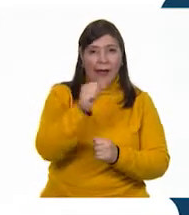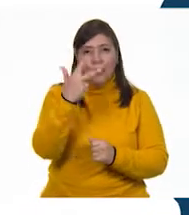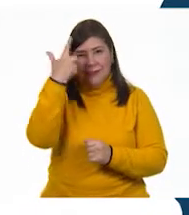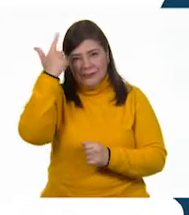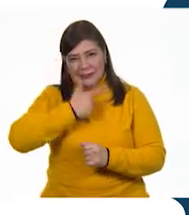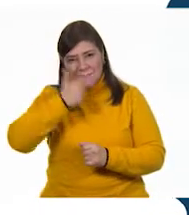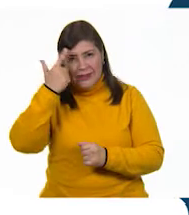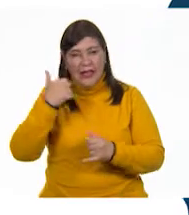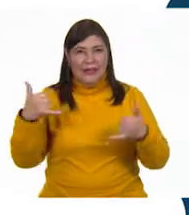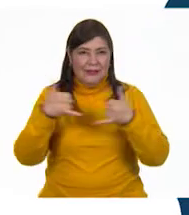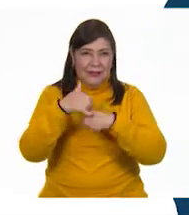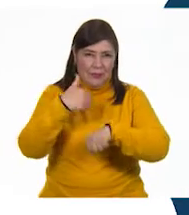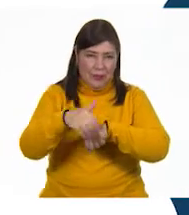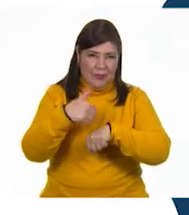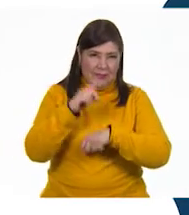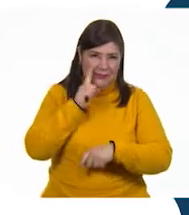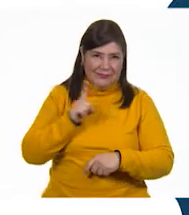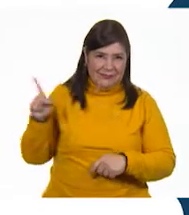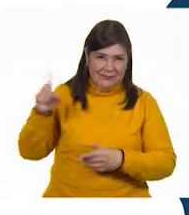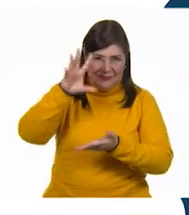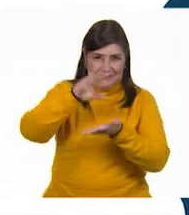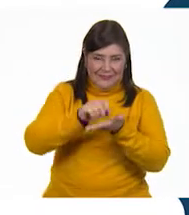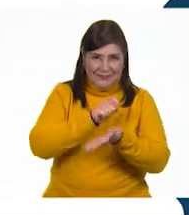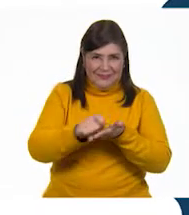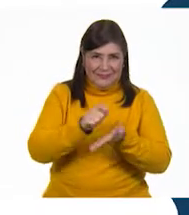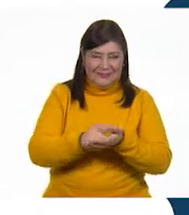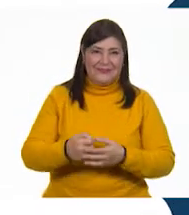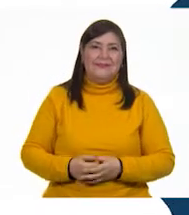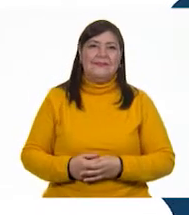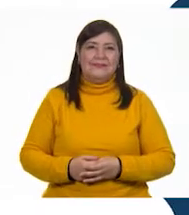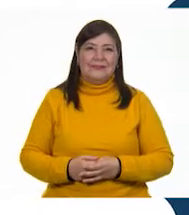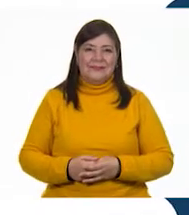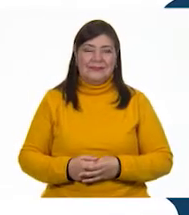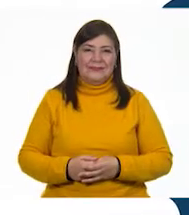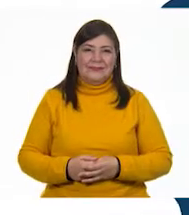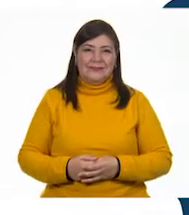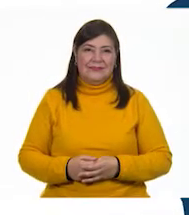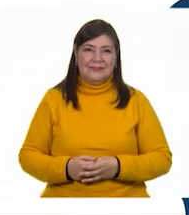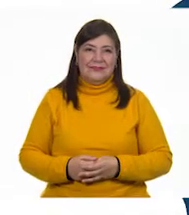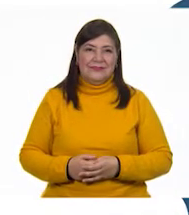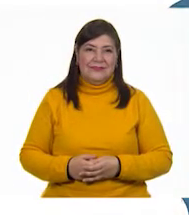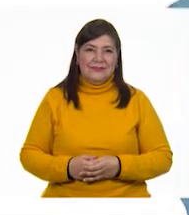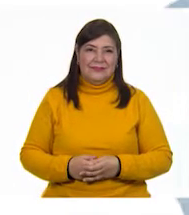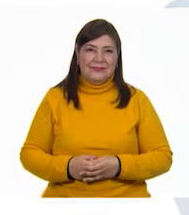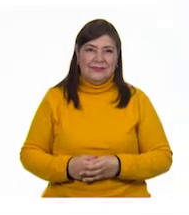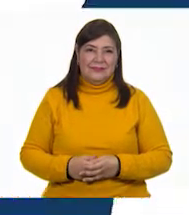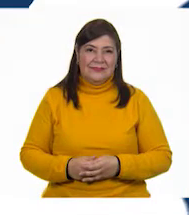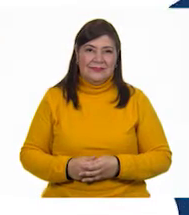5541-720413 con 100 líneas.